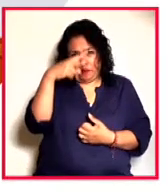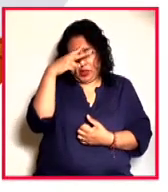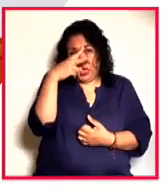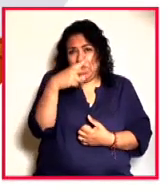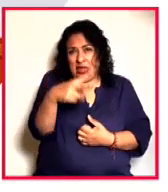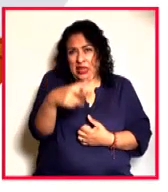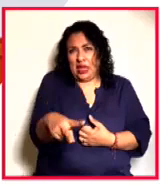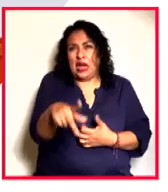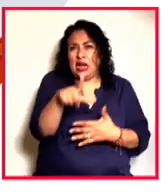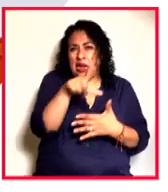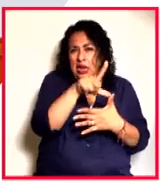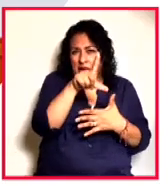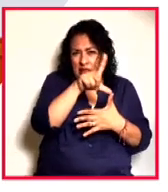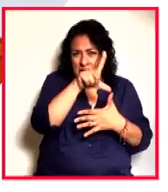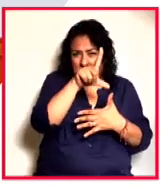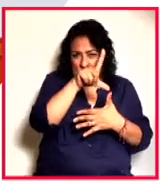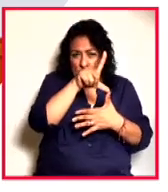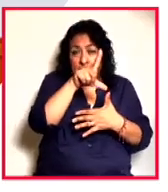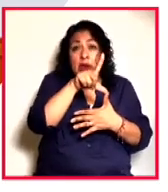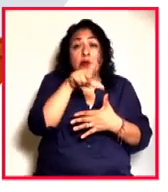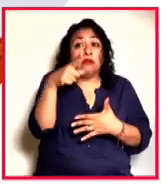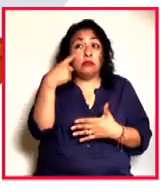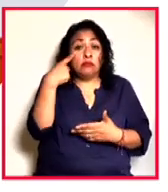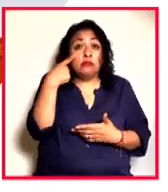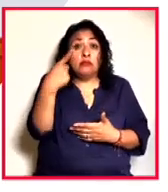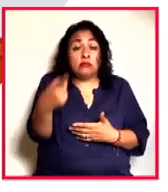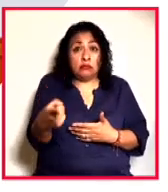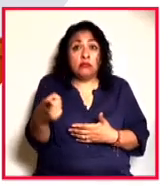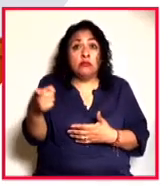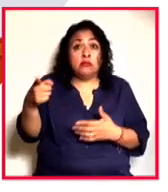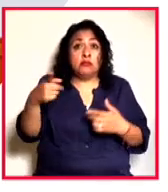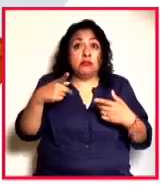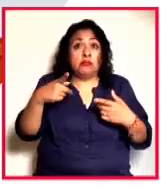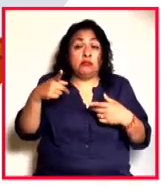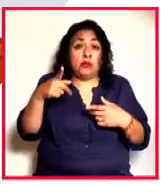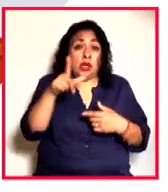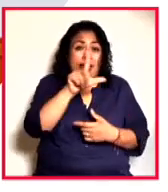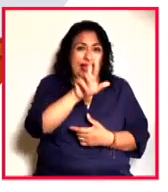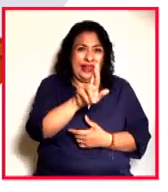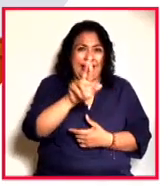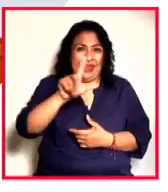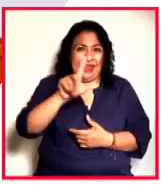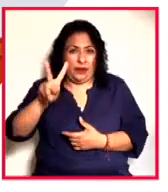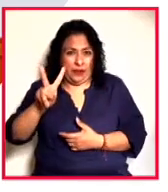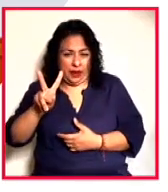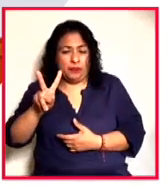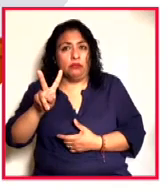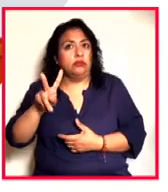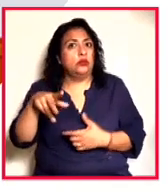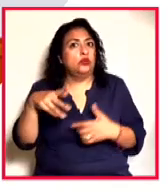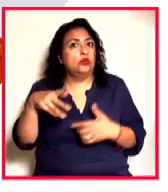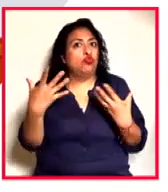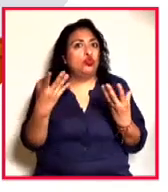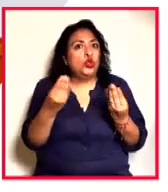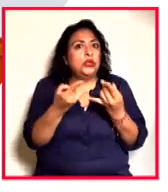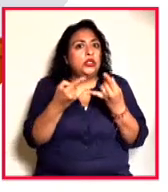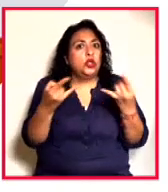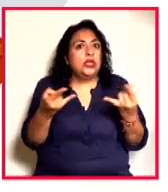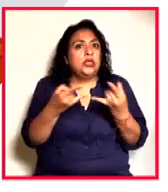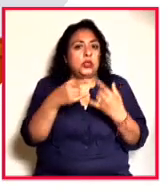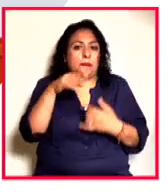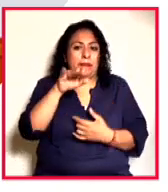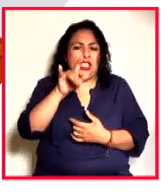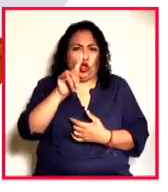latinoamericana nos dejan a este personaje lleno de mitos que son verdades